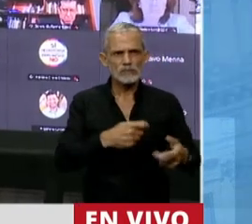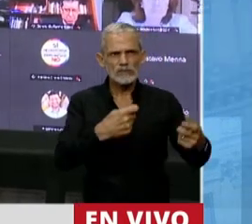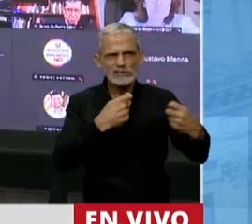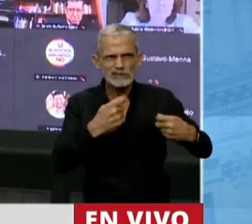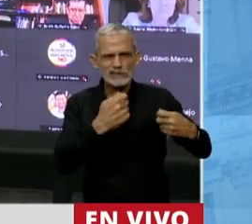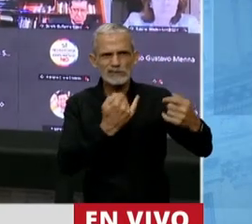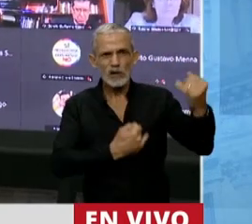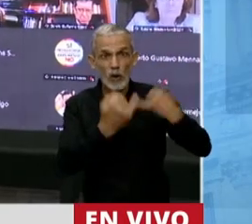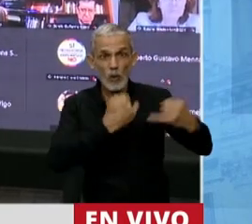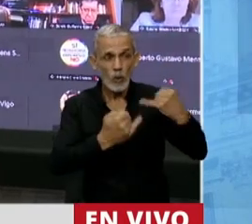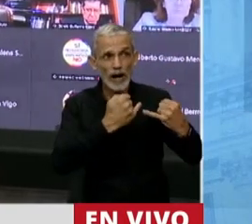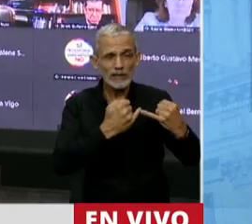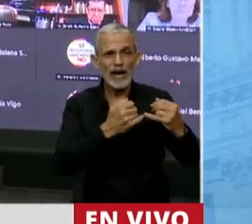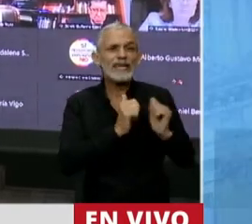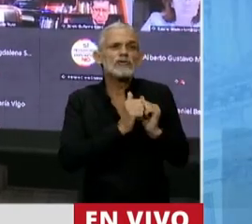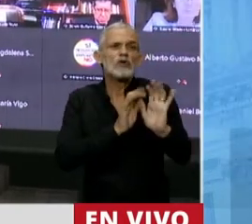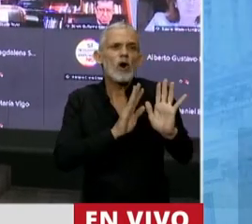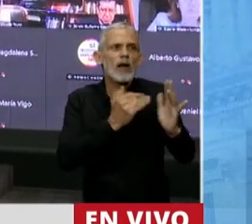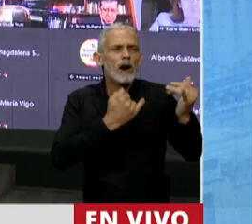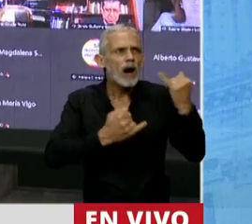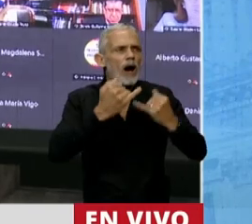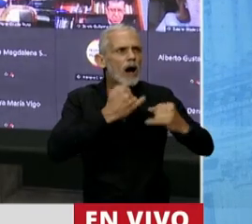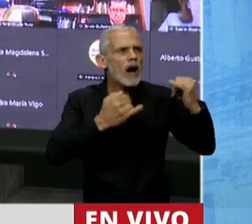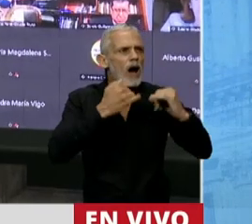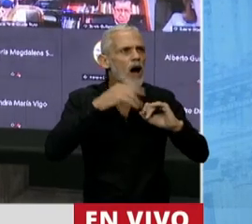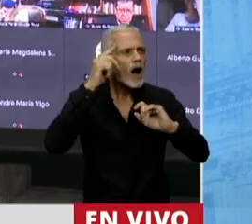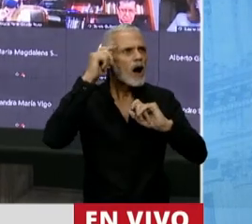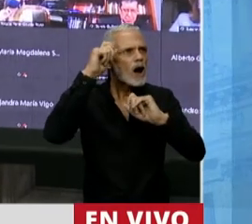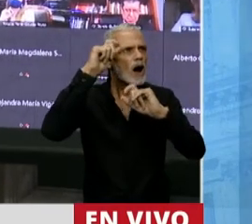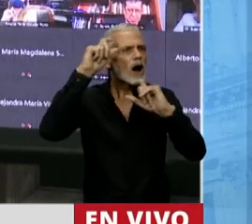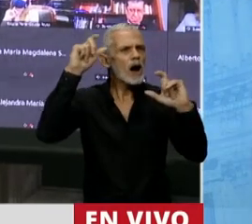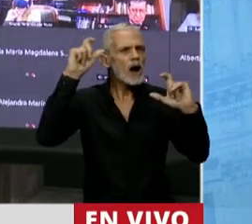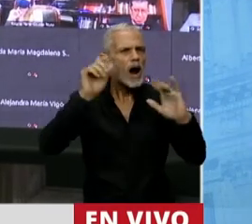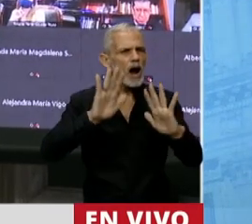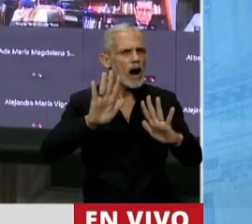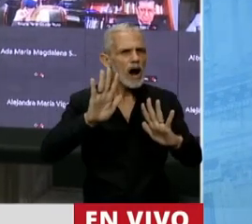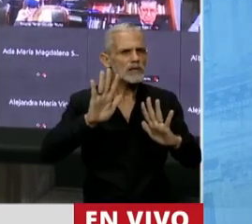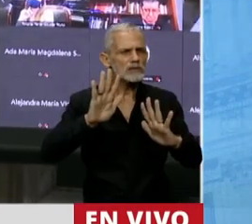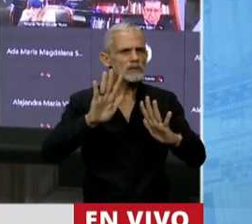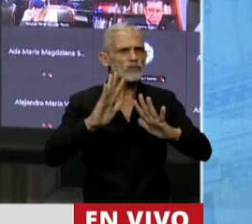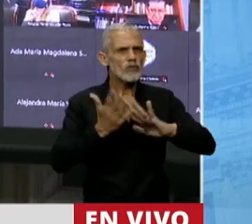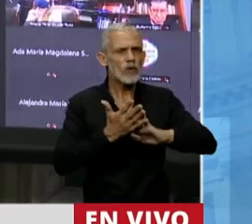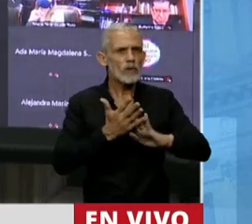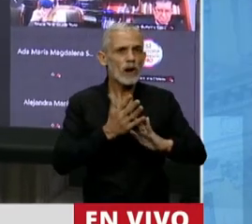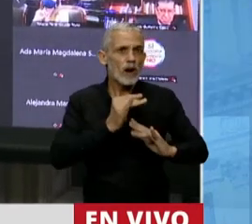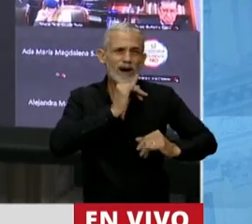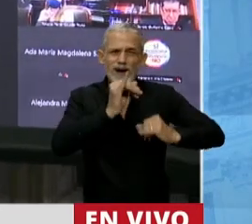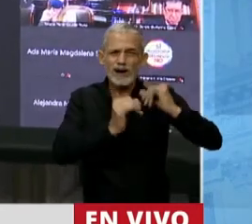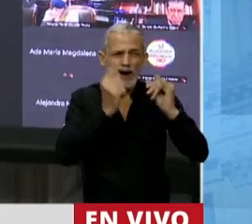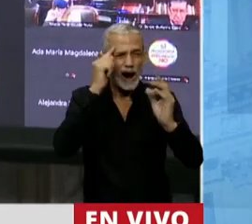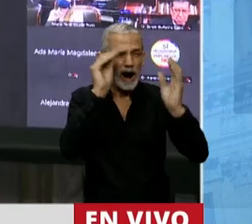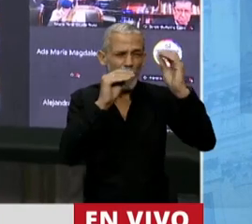contar una historia, construir un nuevo capítulo en el relato,